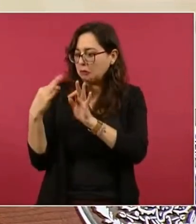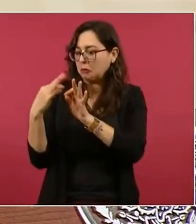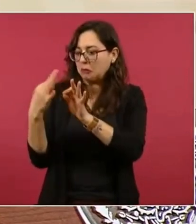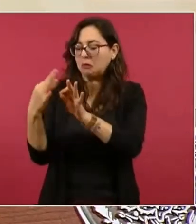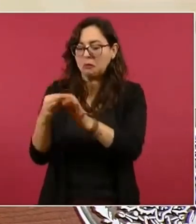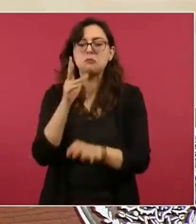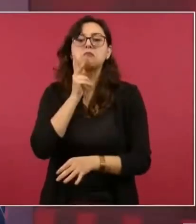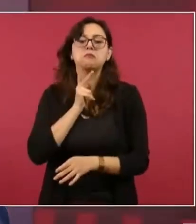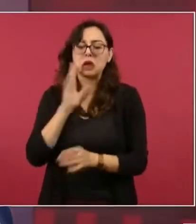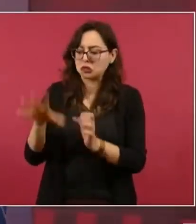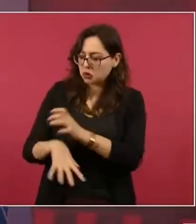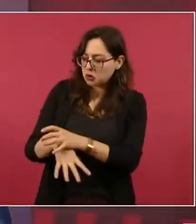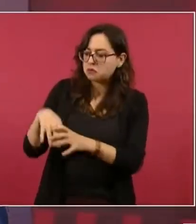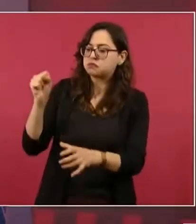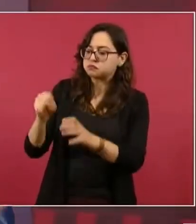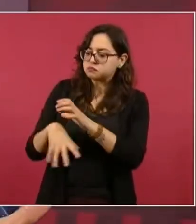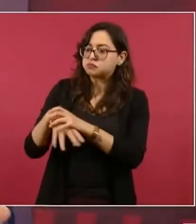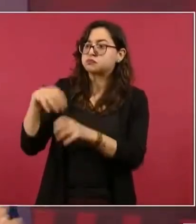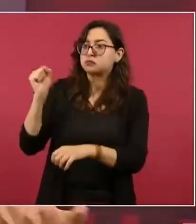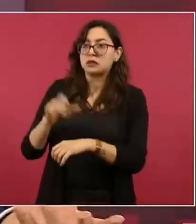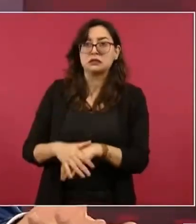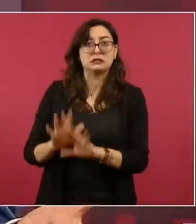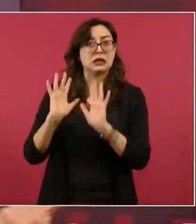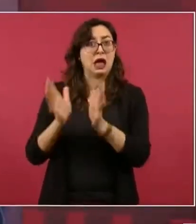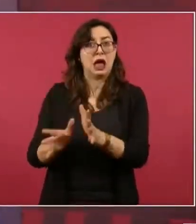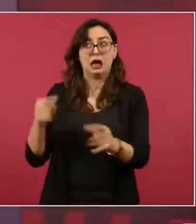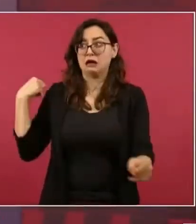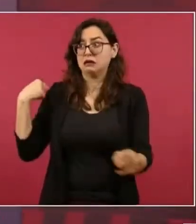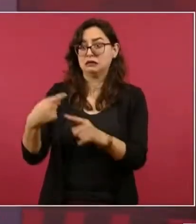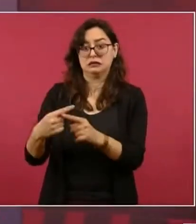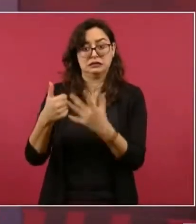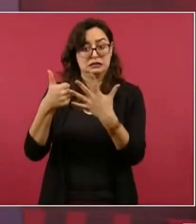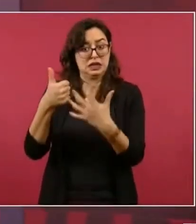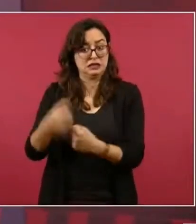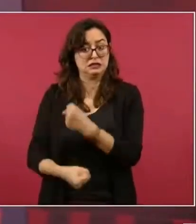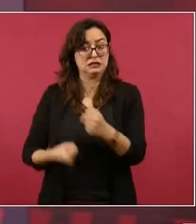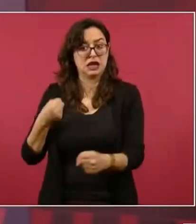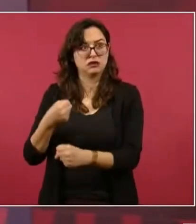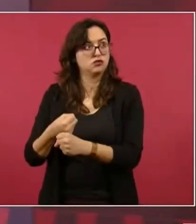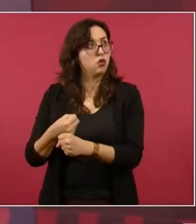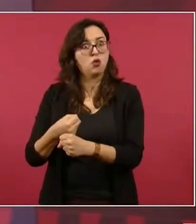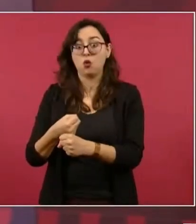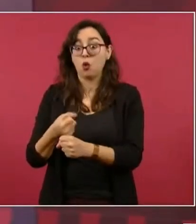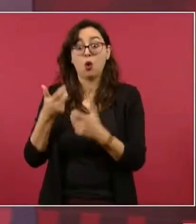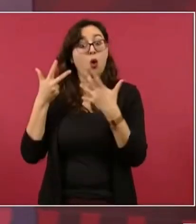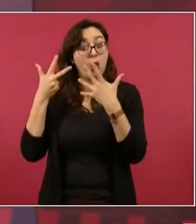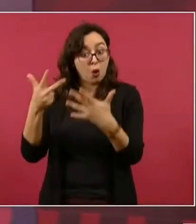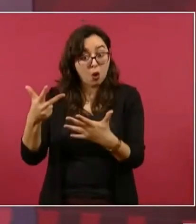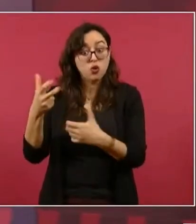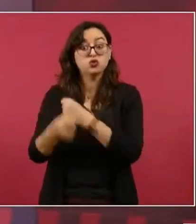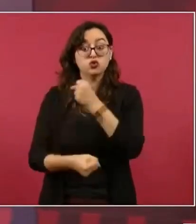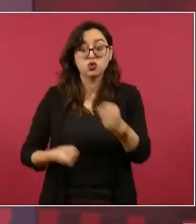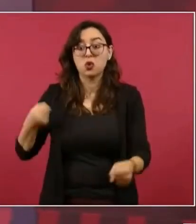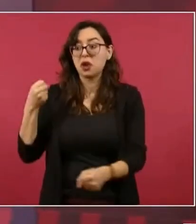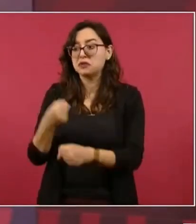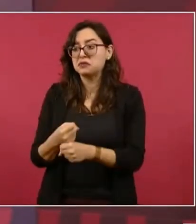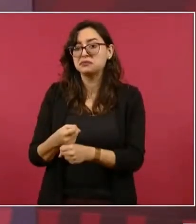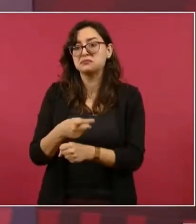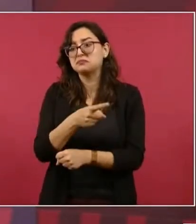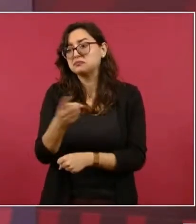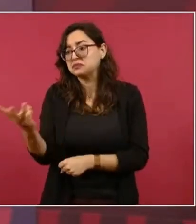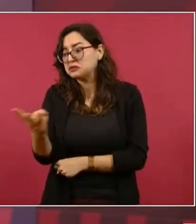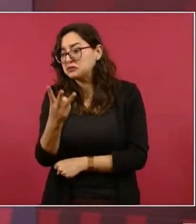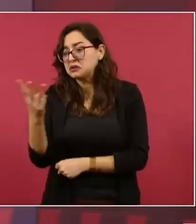extrayendo han pasado 6 años ya 8 como 20 mil barriles